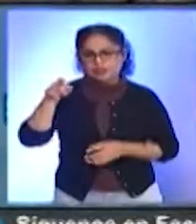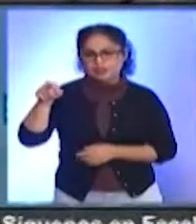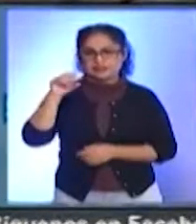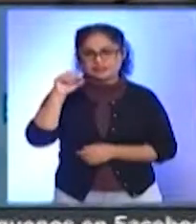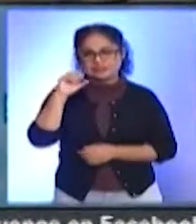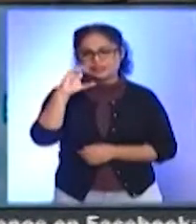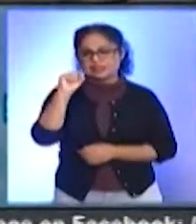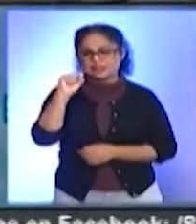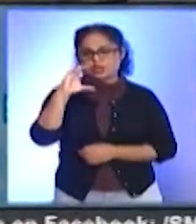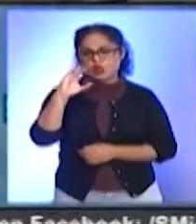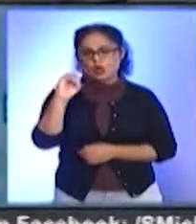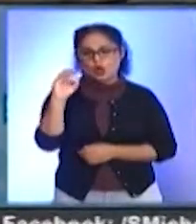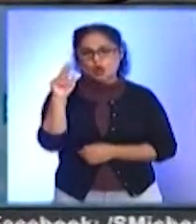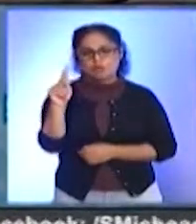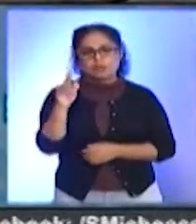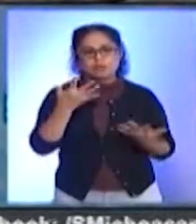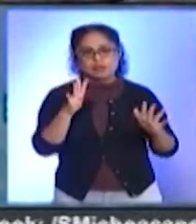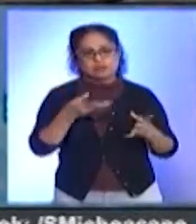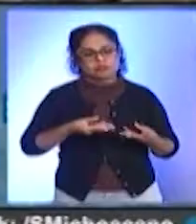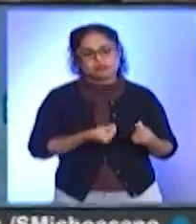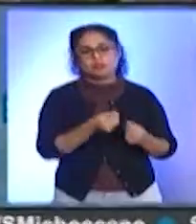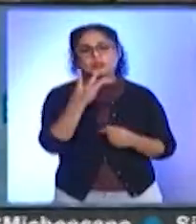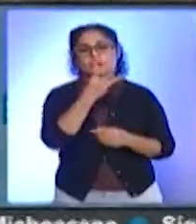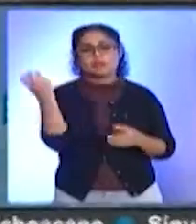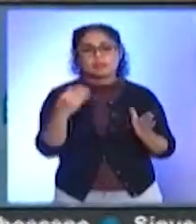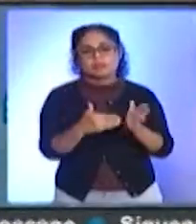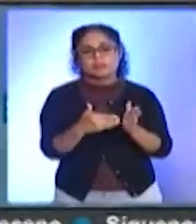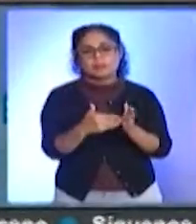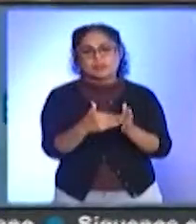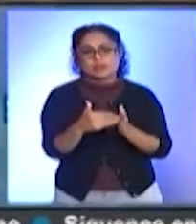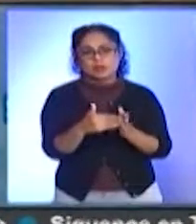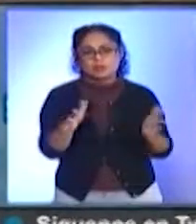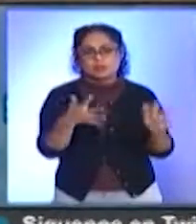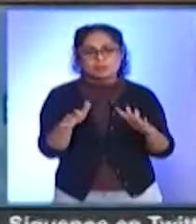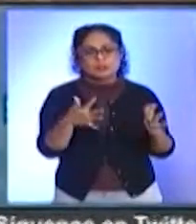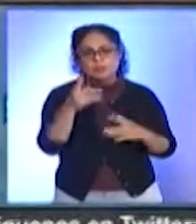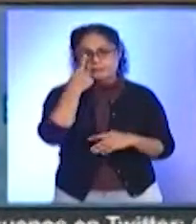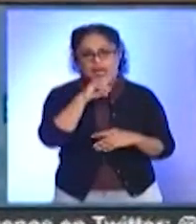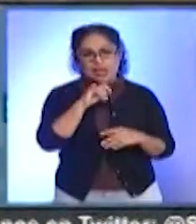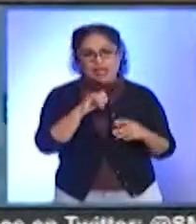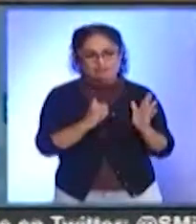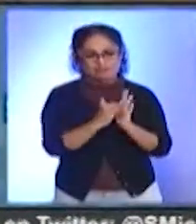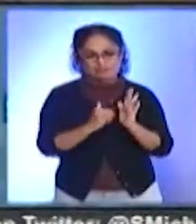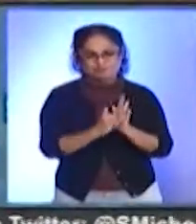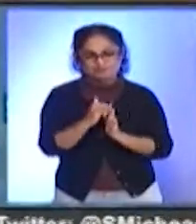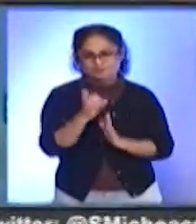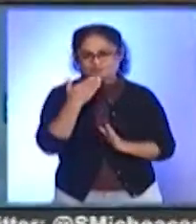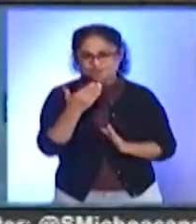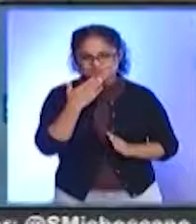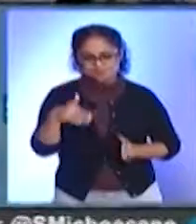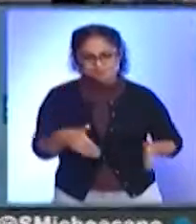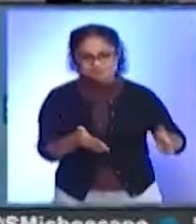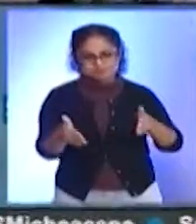y ESCO, pues más o menos asciende a unos 300 millones de pesos el restablecimiento total de los caminos. Ya se